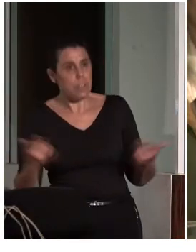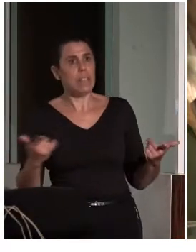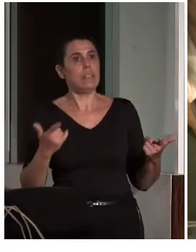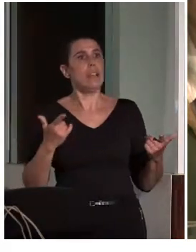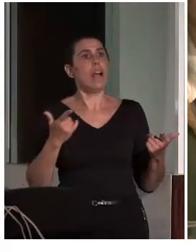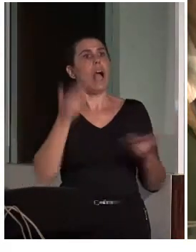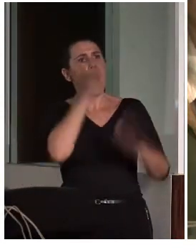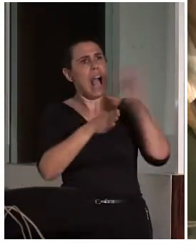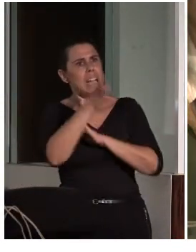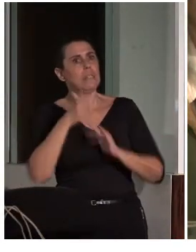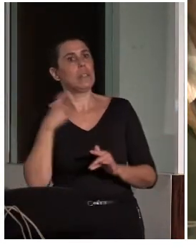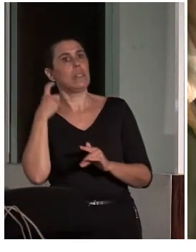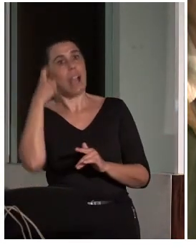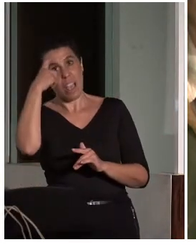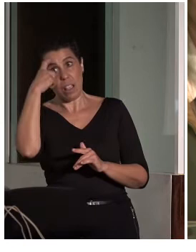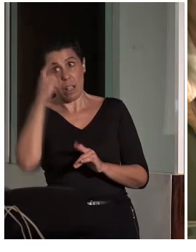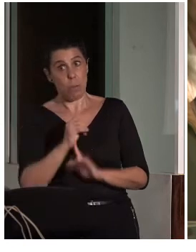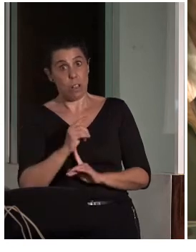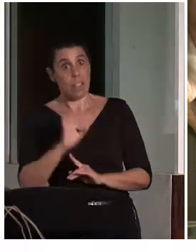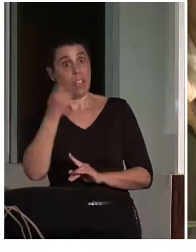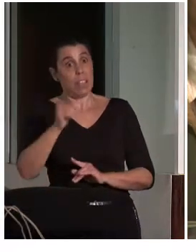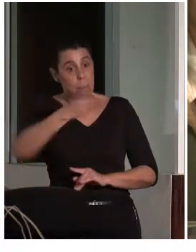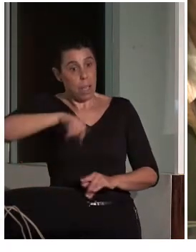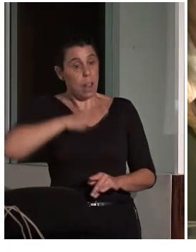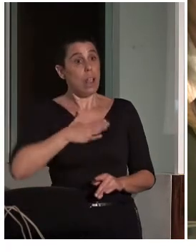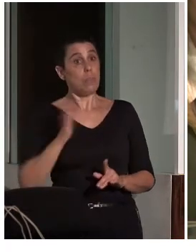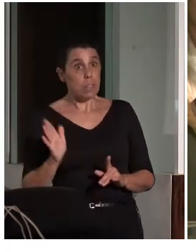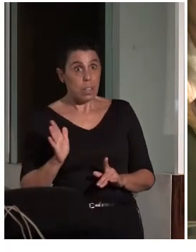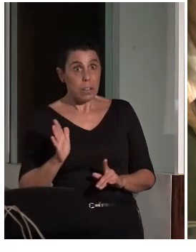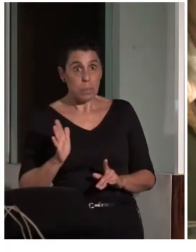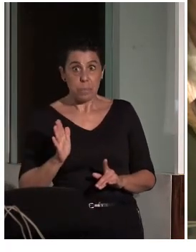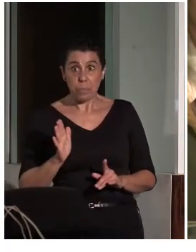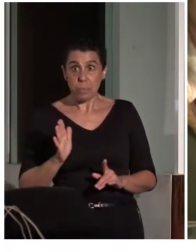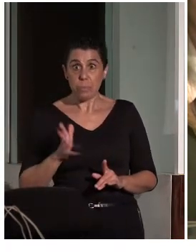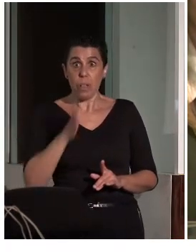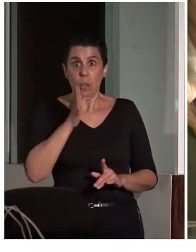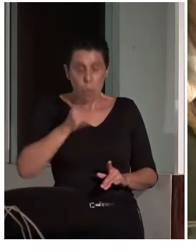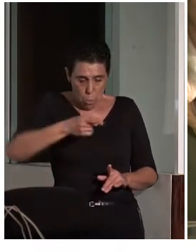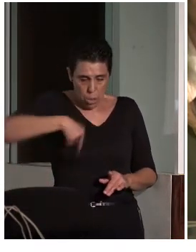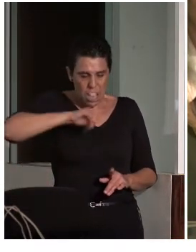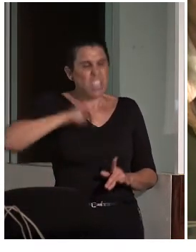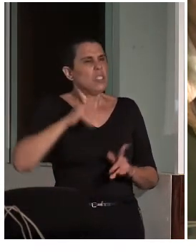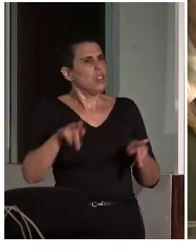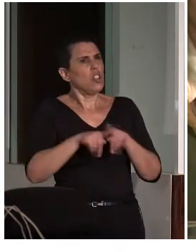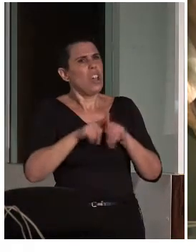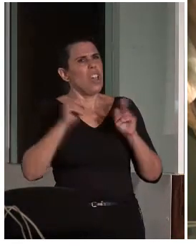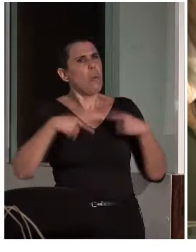intelectual y la nuestra también, porque también somos bastante invisibles.